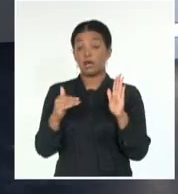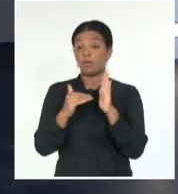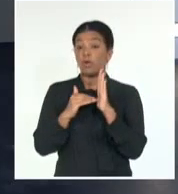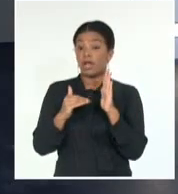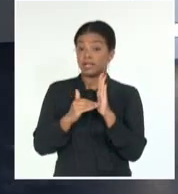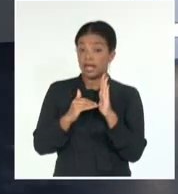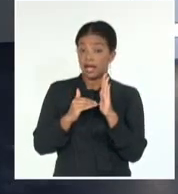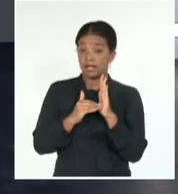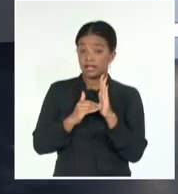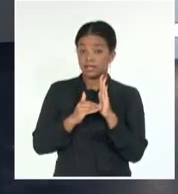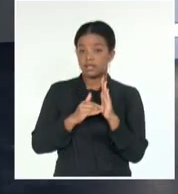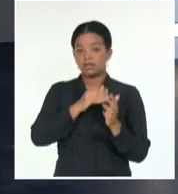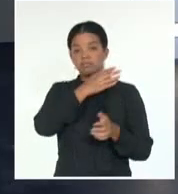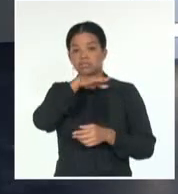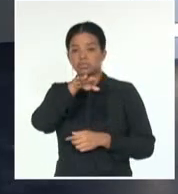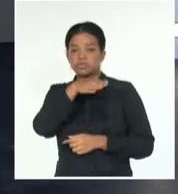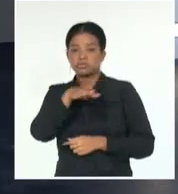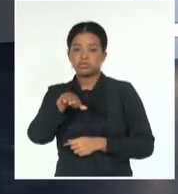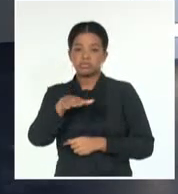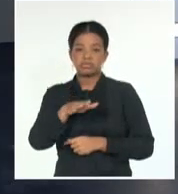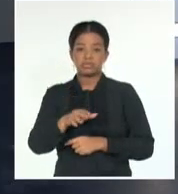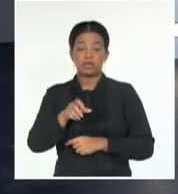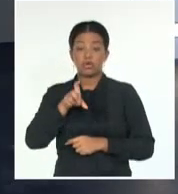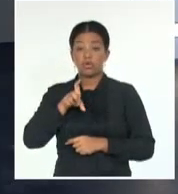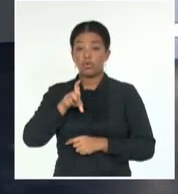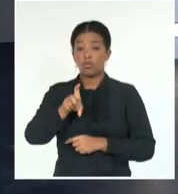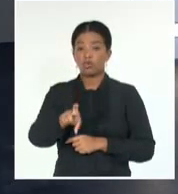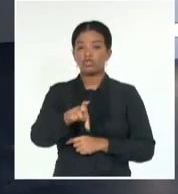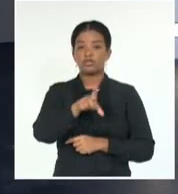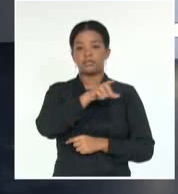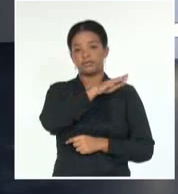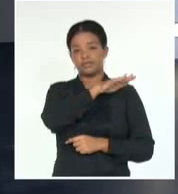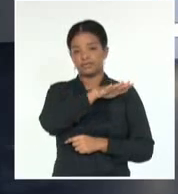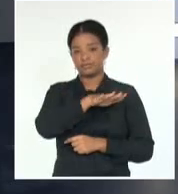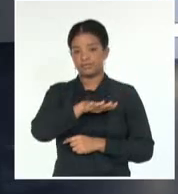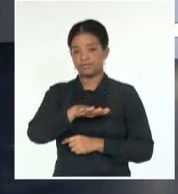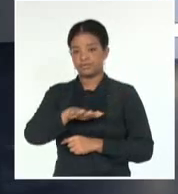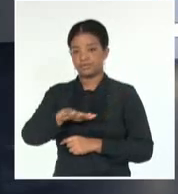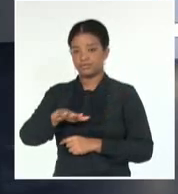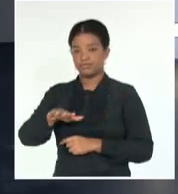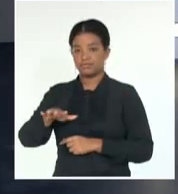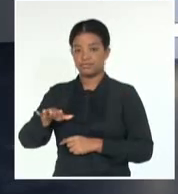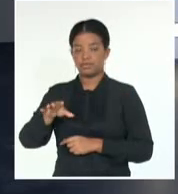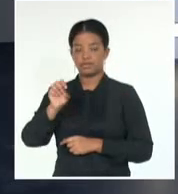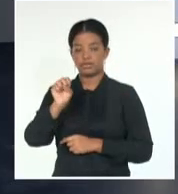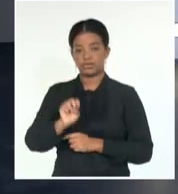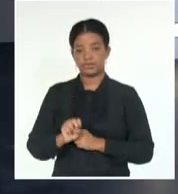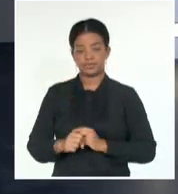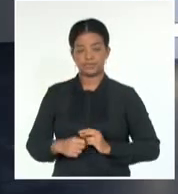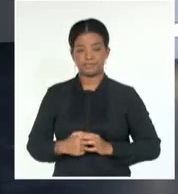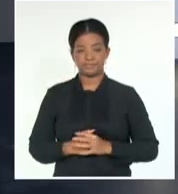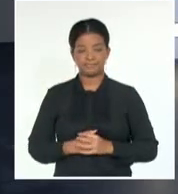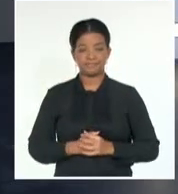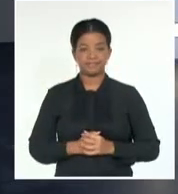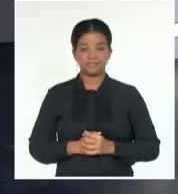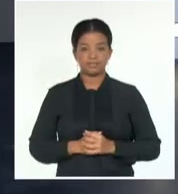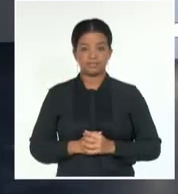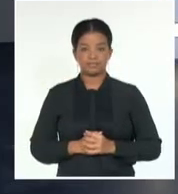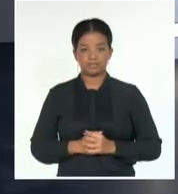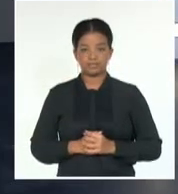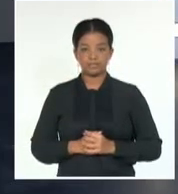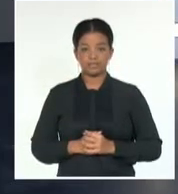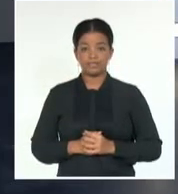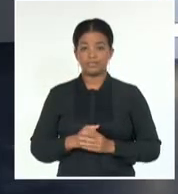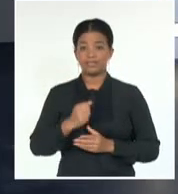también poco oleaje y por último habrá mal tranquila en toda la costa sur. En cuanto a los próximos tres